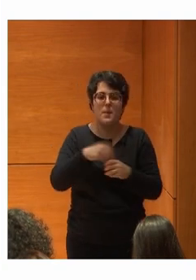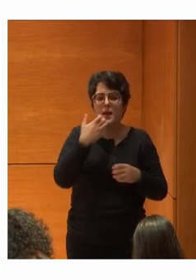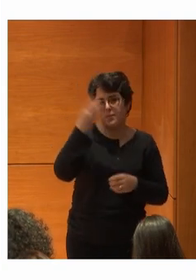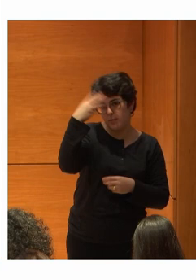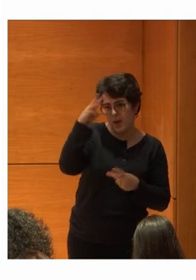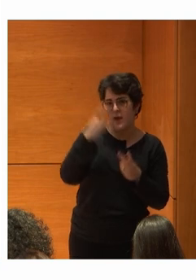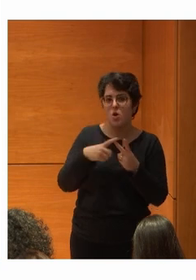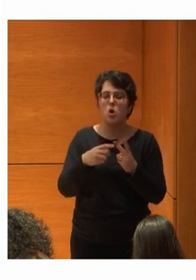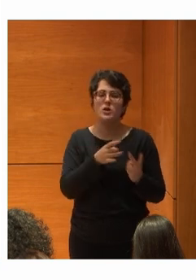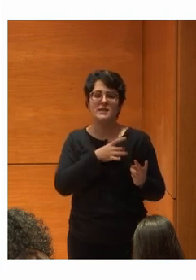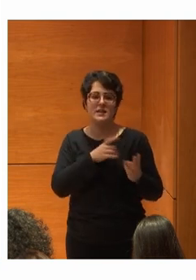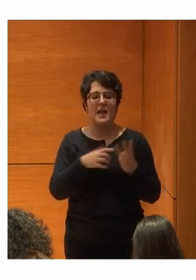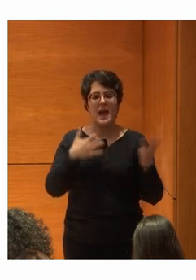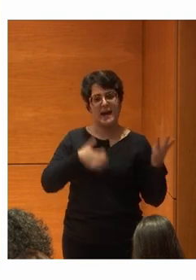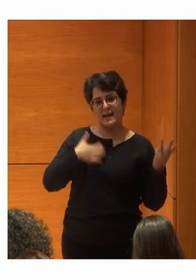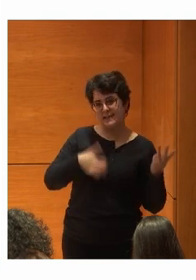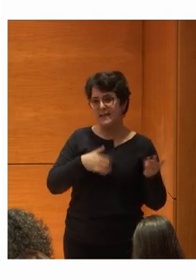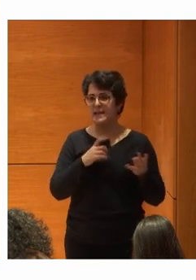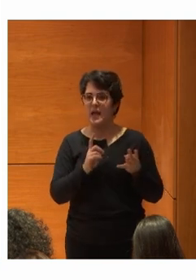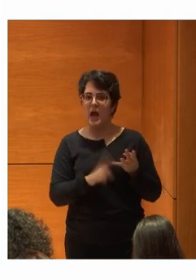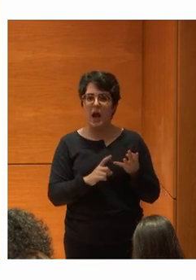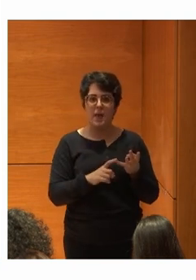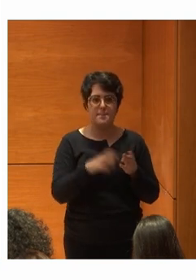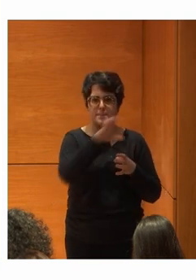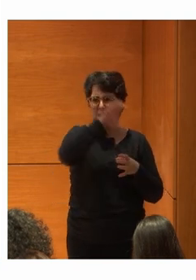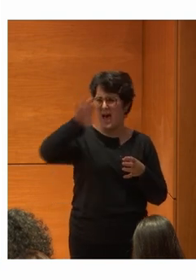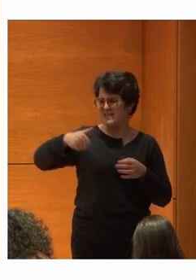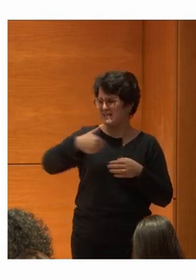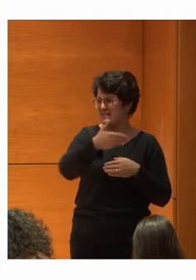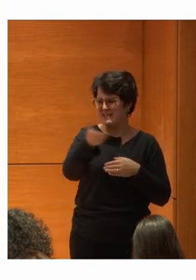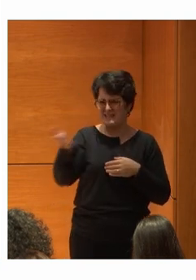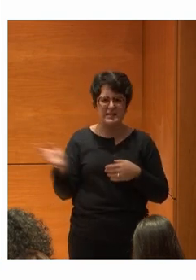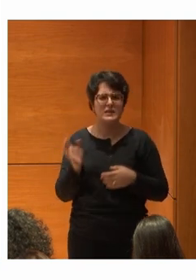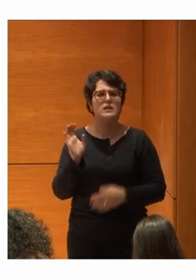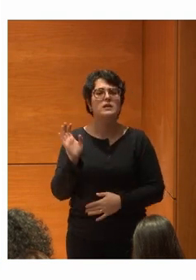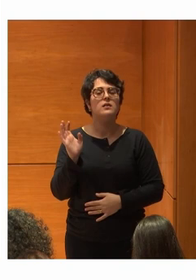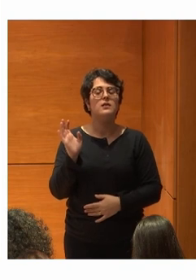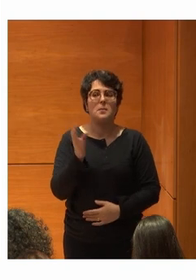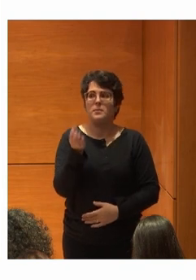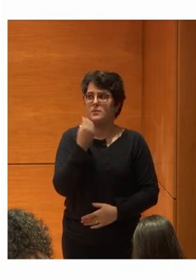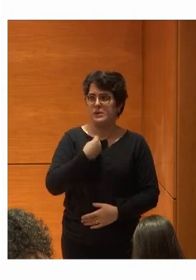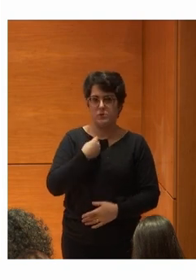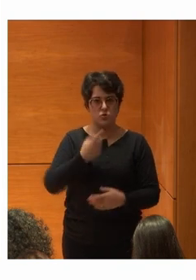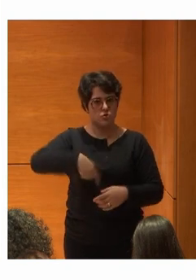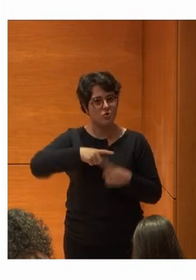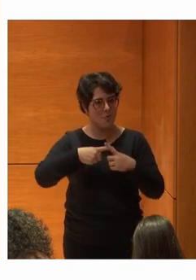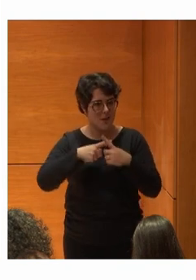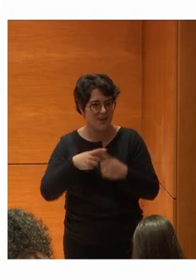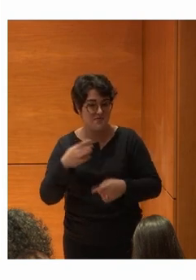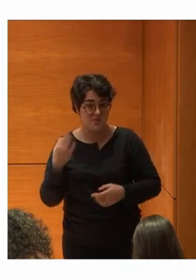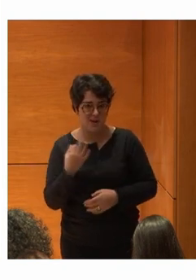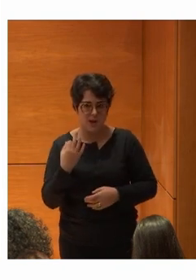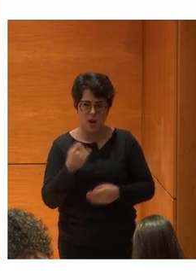En Chile En Argentina En un montón de países ¿No? Donde Pues estamos compartiendo ¿Verdad?